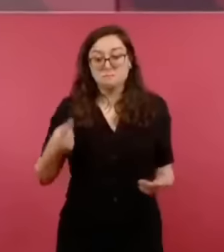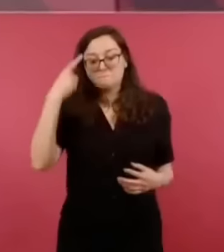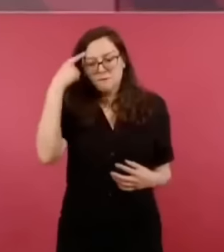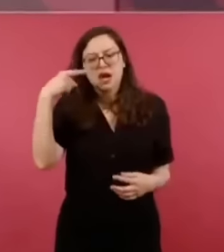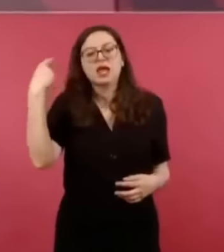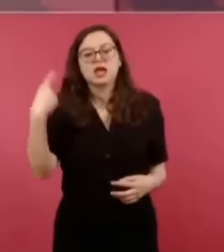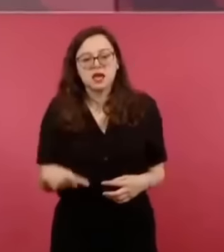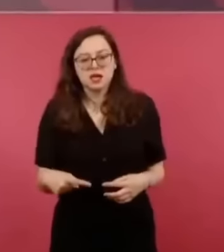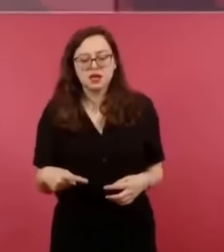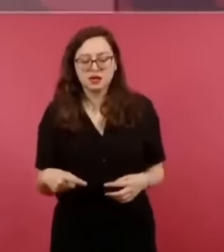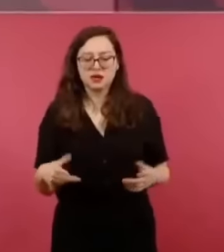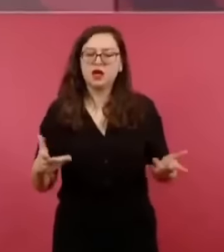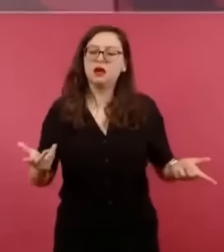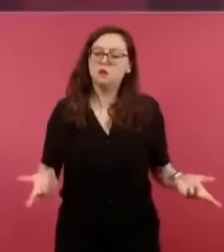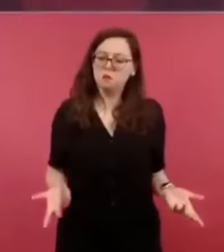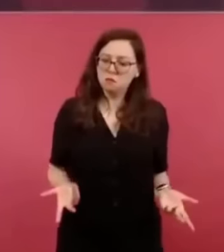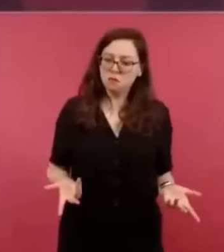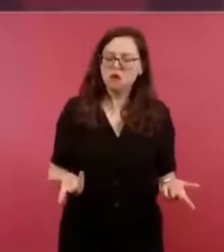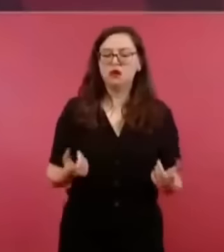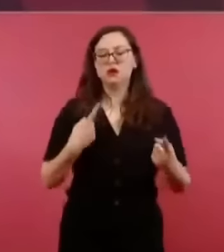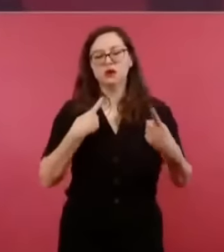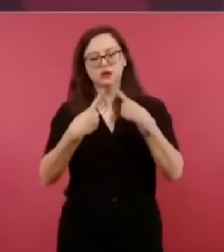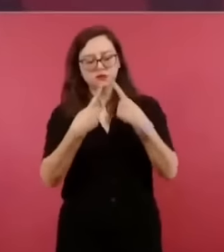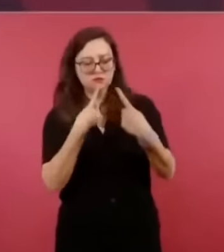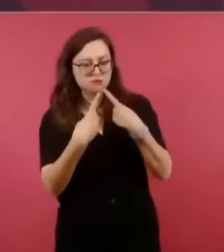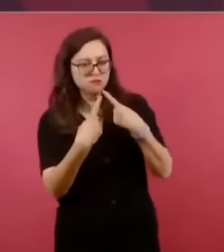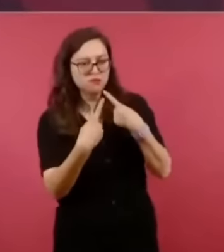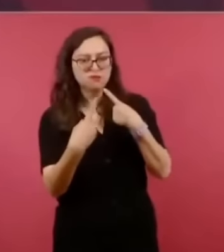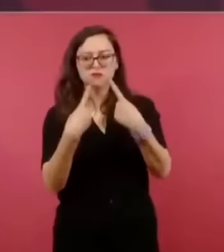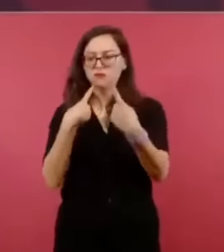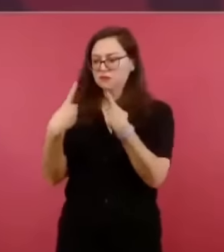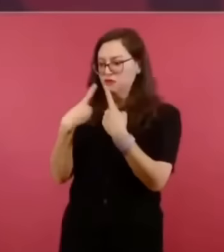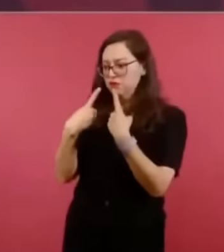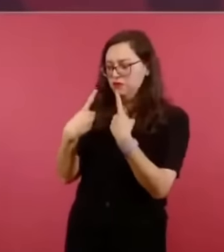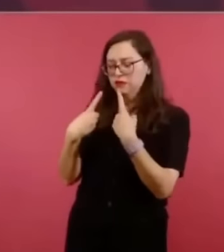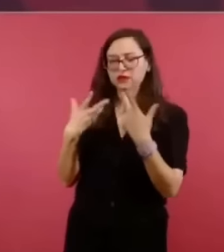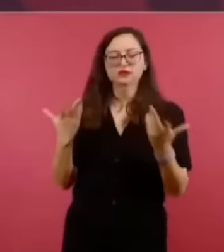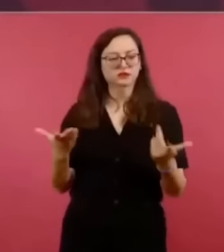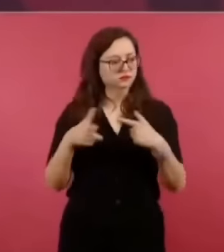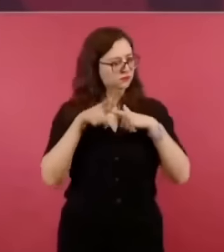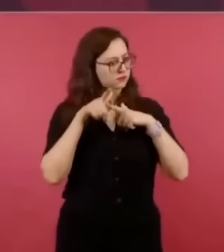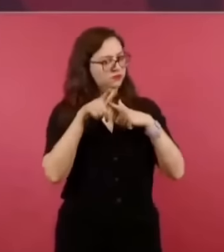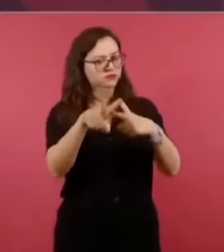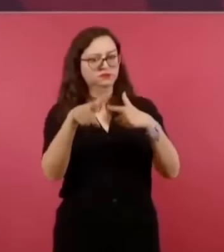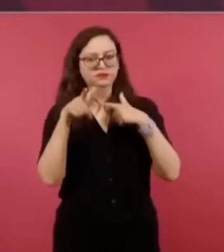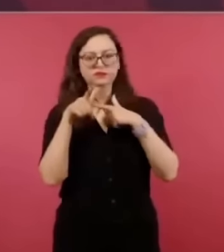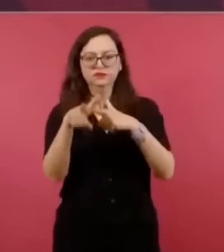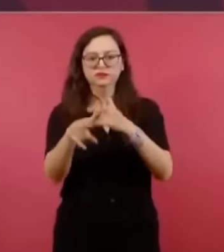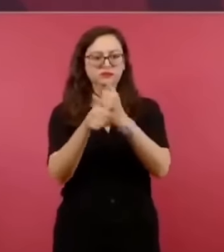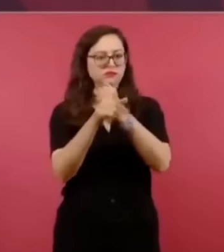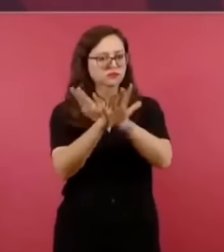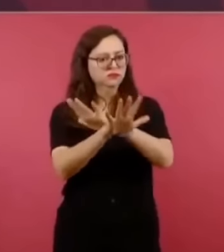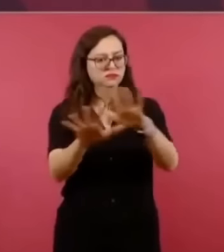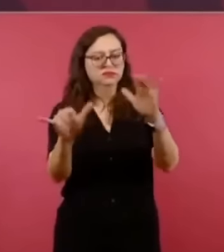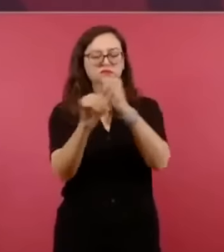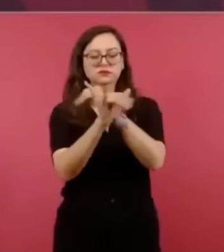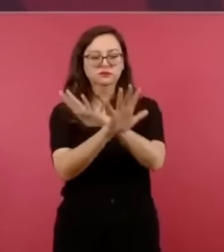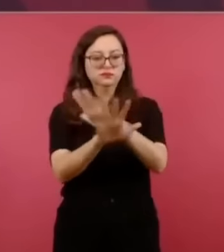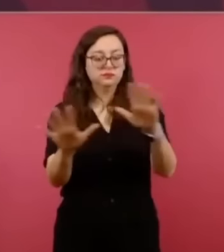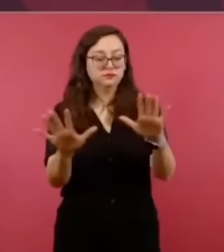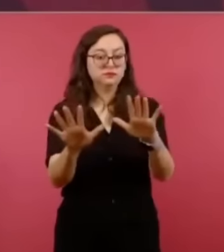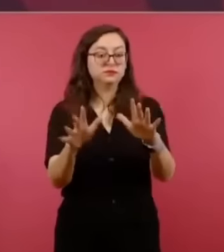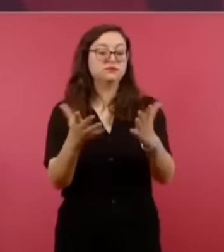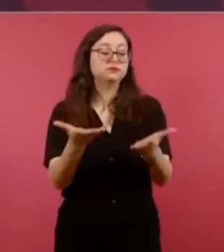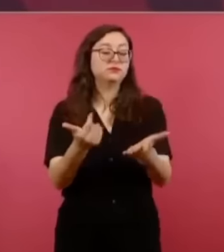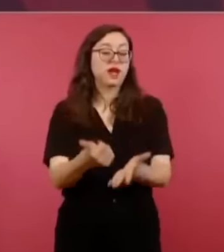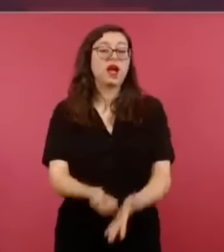sobre estos temas, porque todo esto nos ayuda